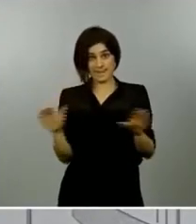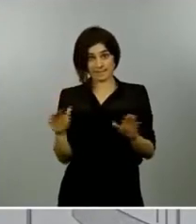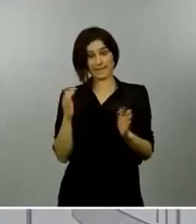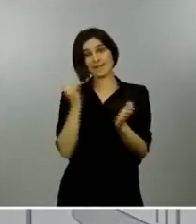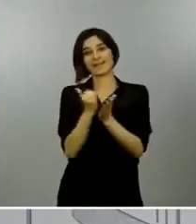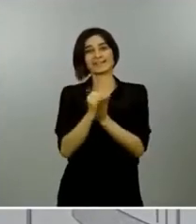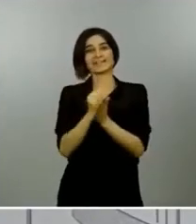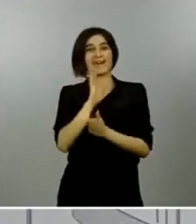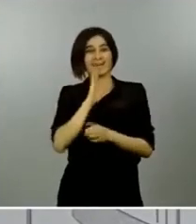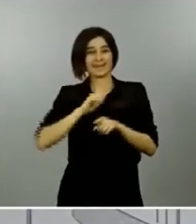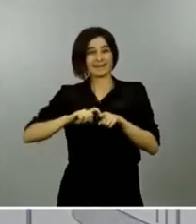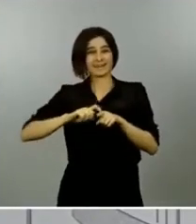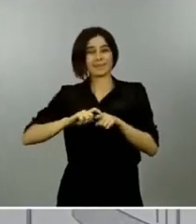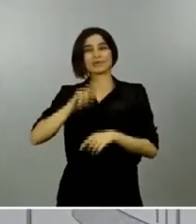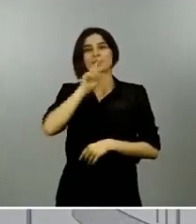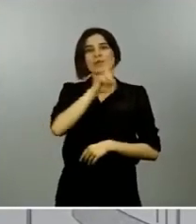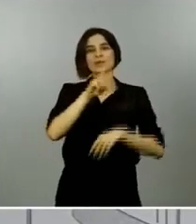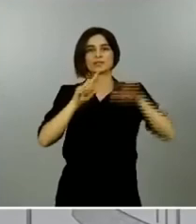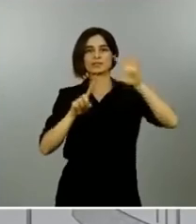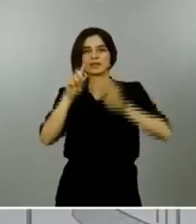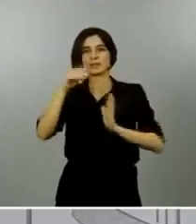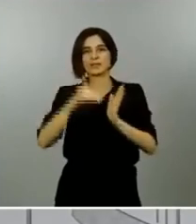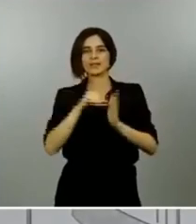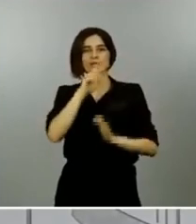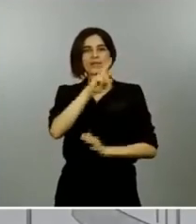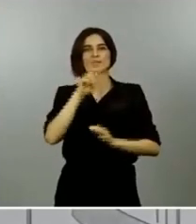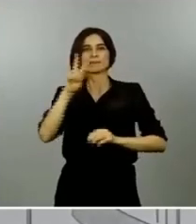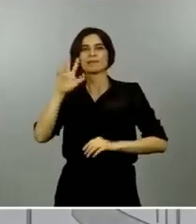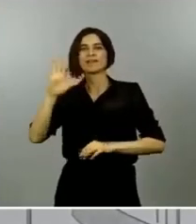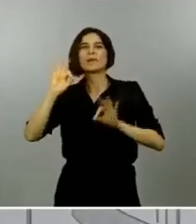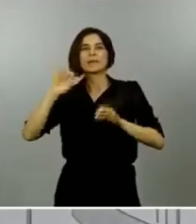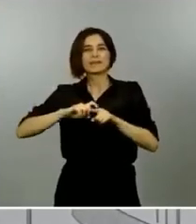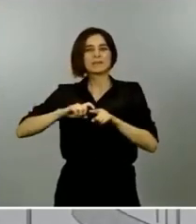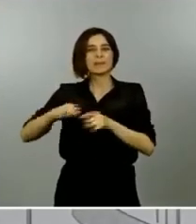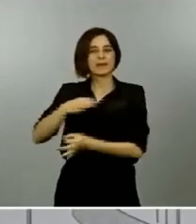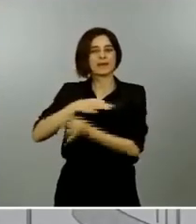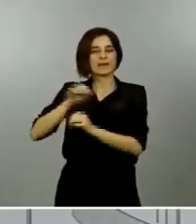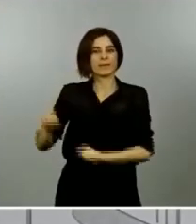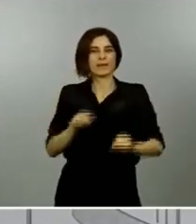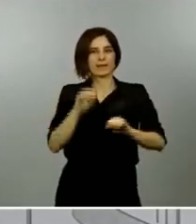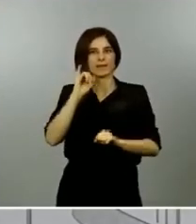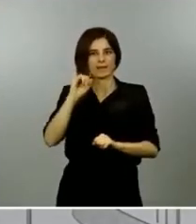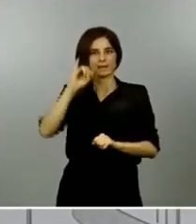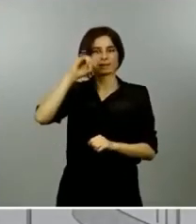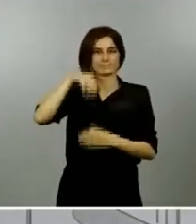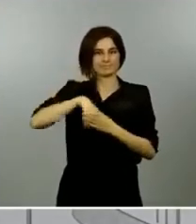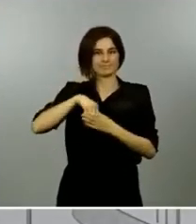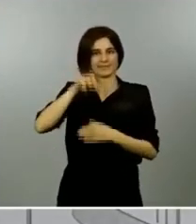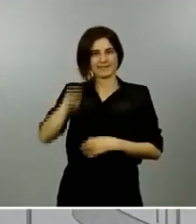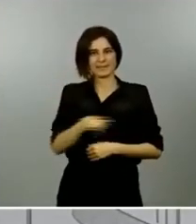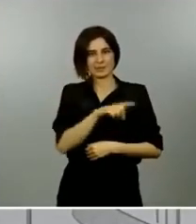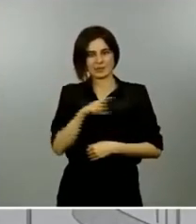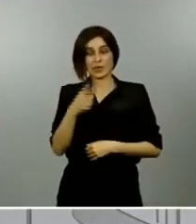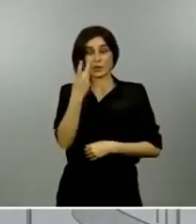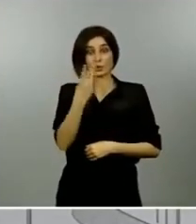261.225 el total de test PCR y anticuerpos realizado es de 2